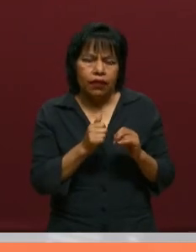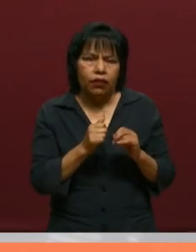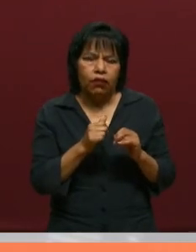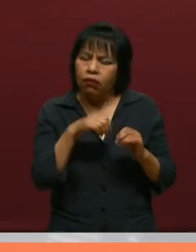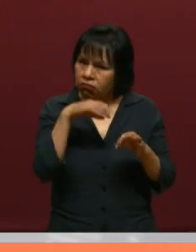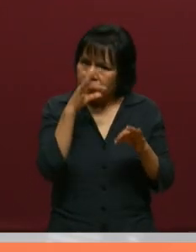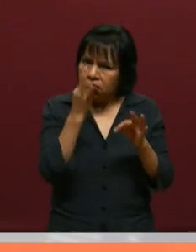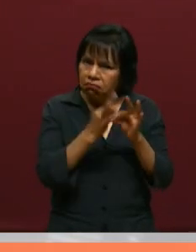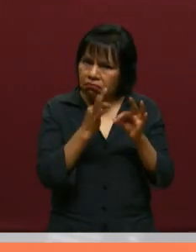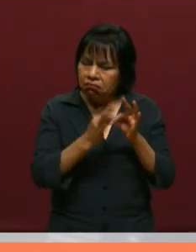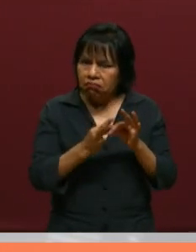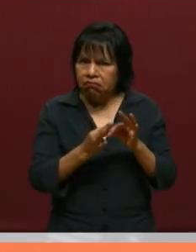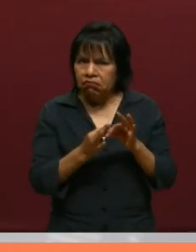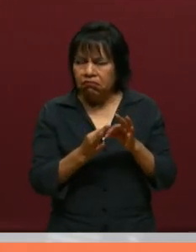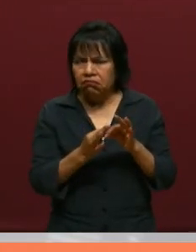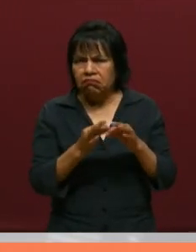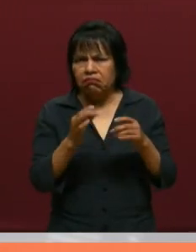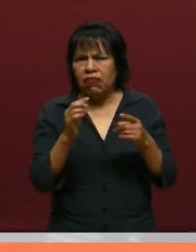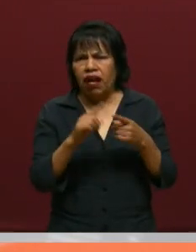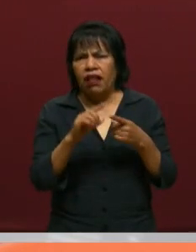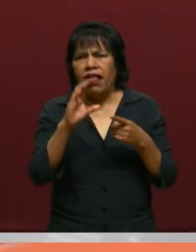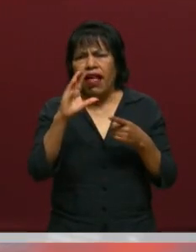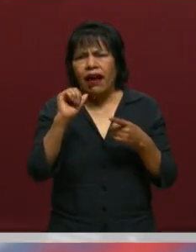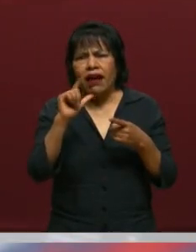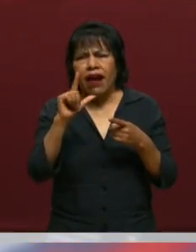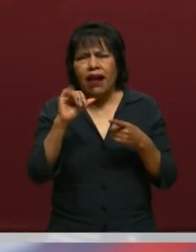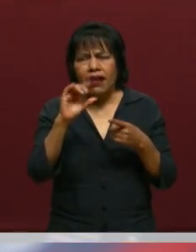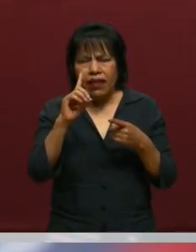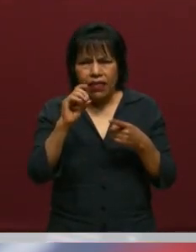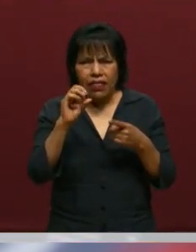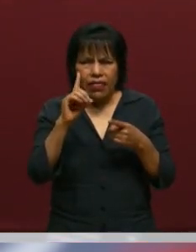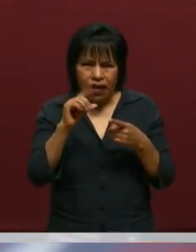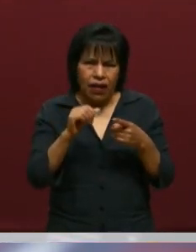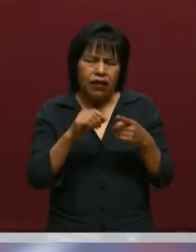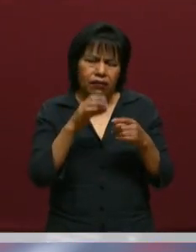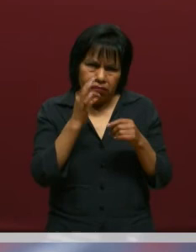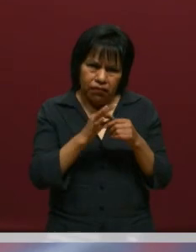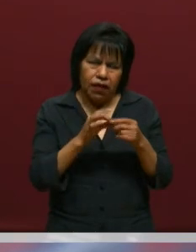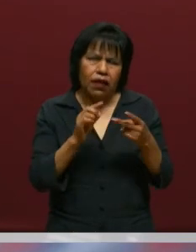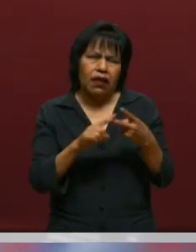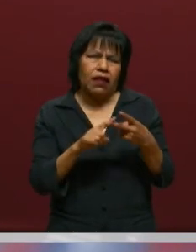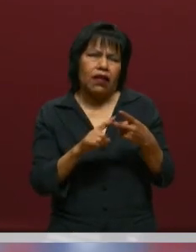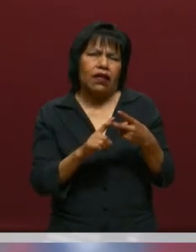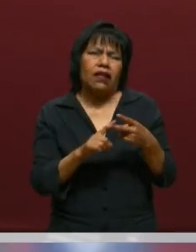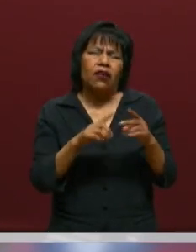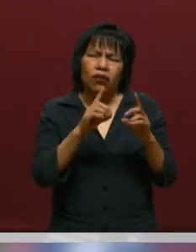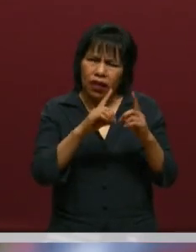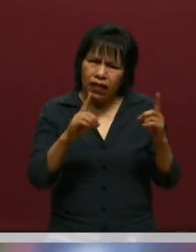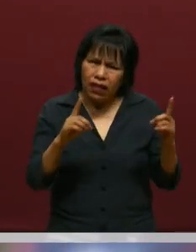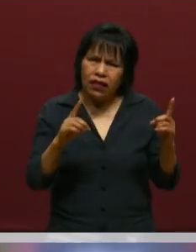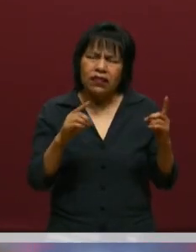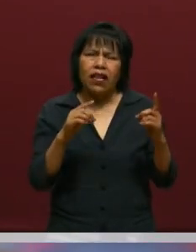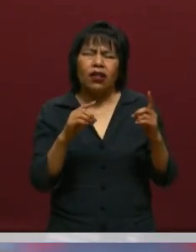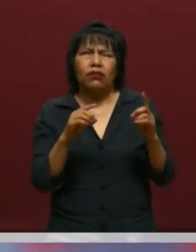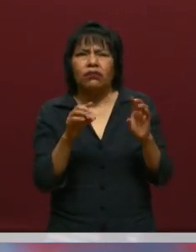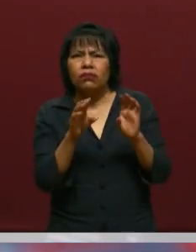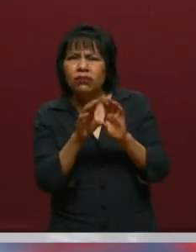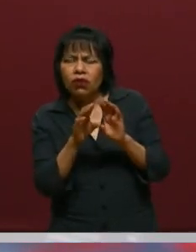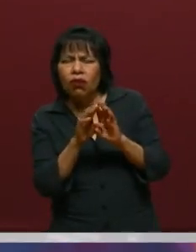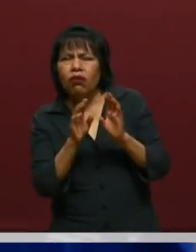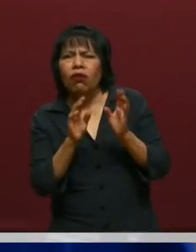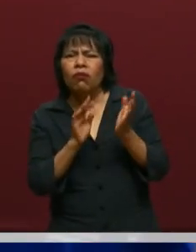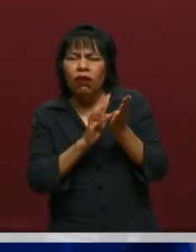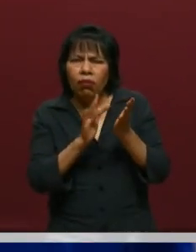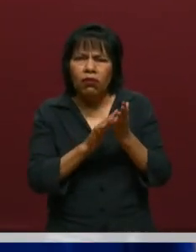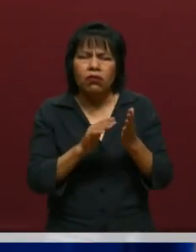vinculada a la pertinencia a la responsabilidad con el desarrollo sostenible en la sociedad y para esto, pues bueno,